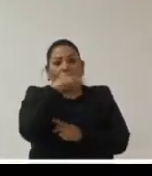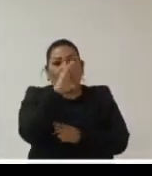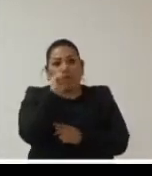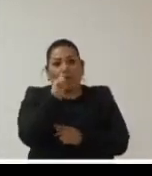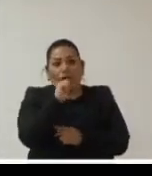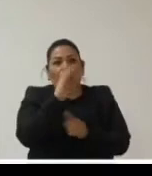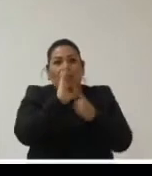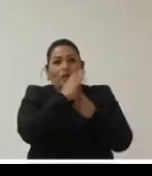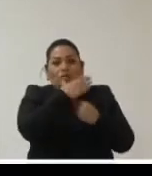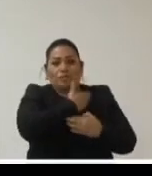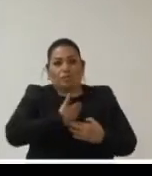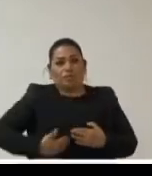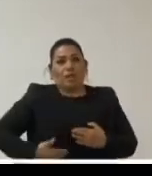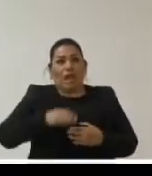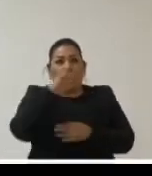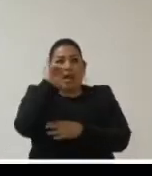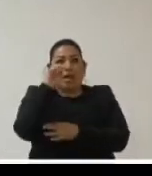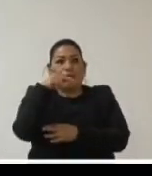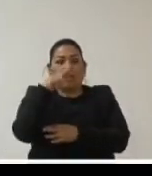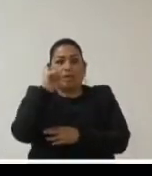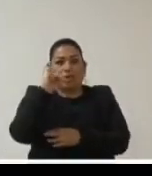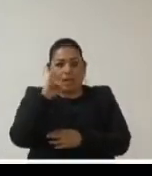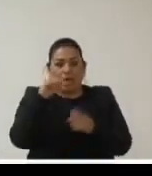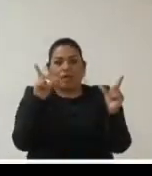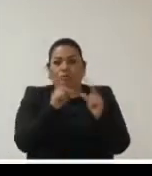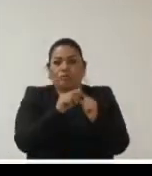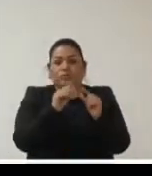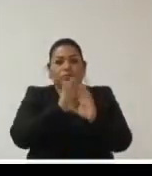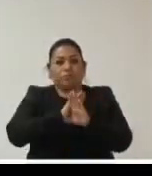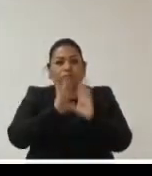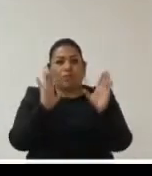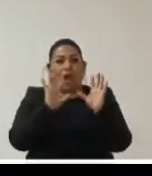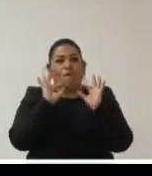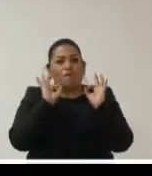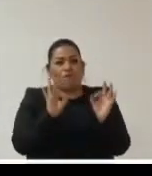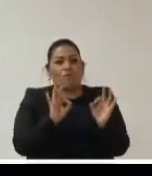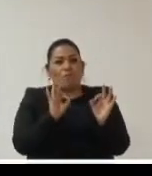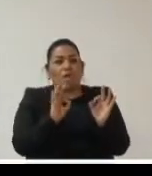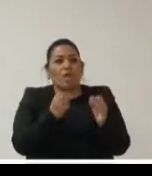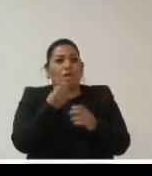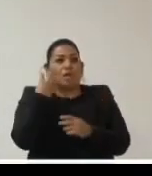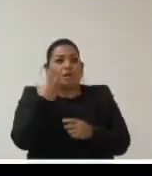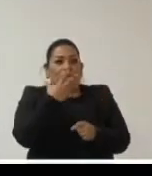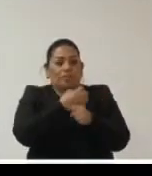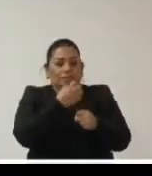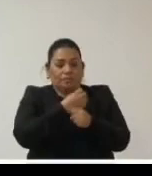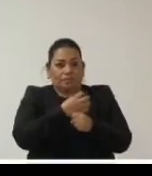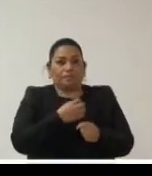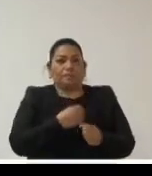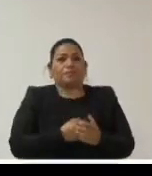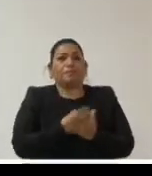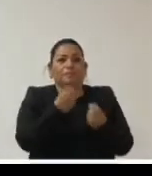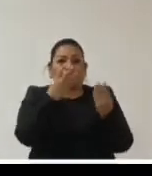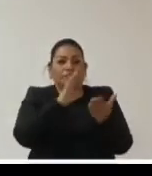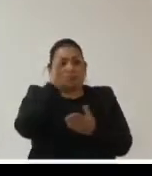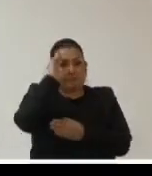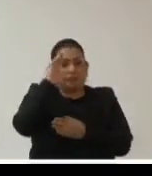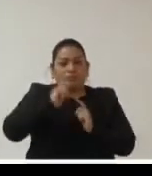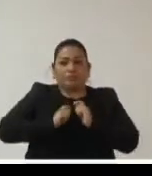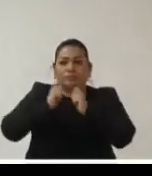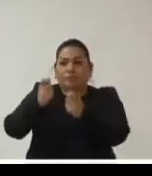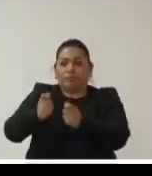comisionada presidenta del INAY quien realizará la clausura formal a este evento virtual muchas gracias maestra adelante